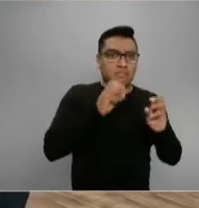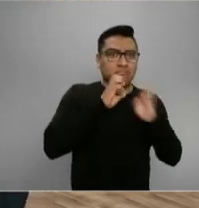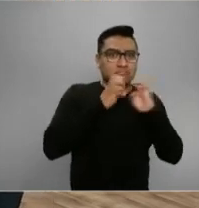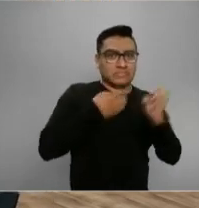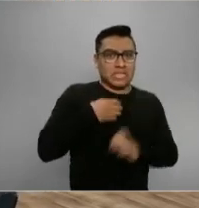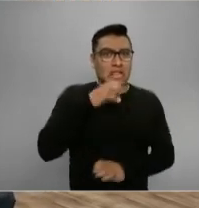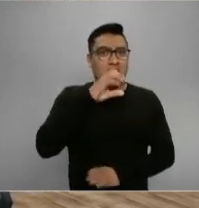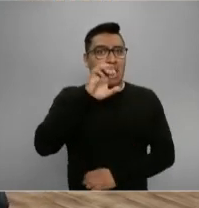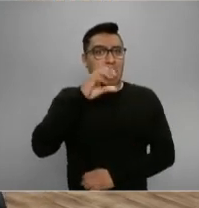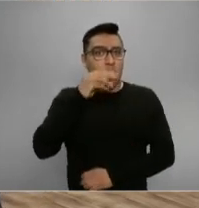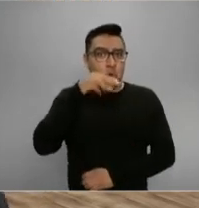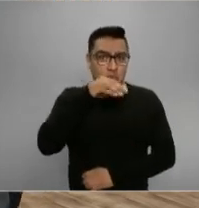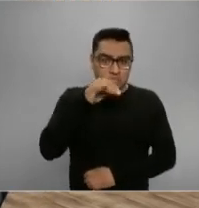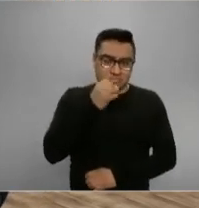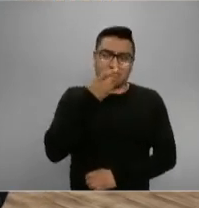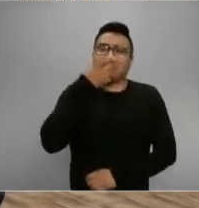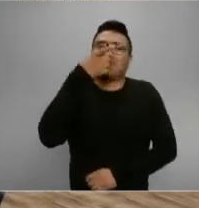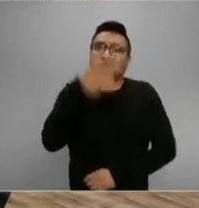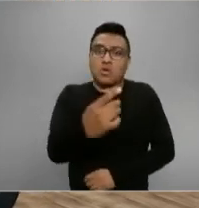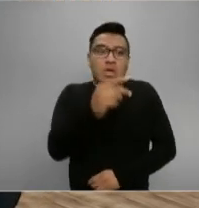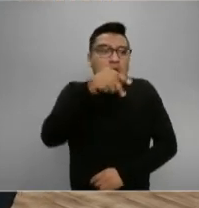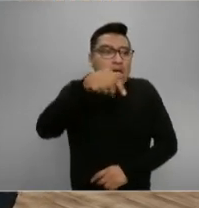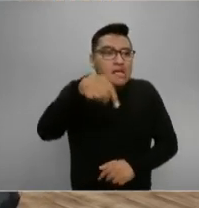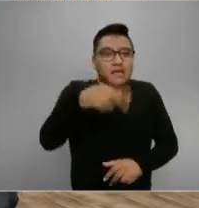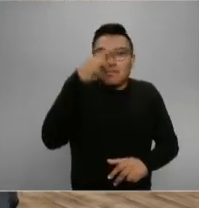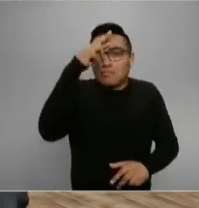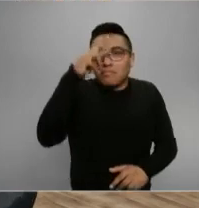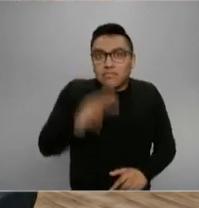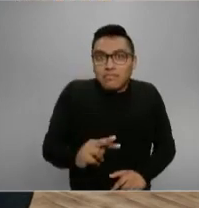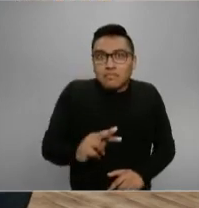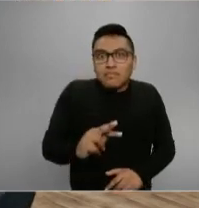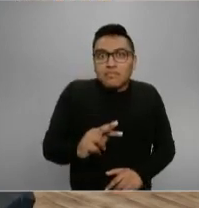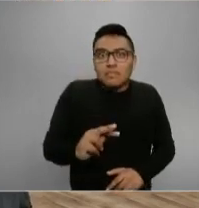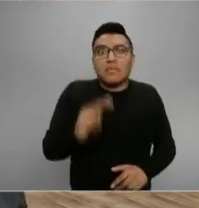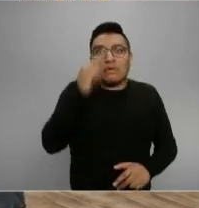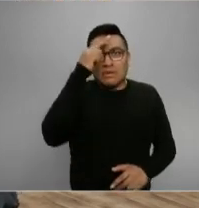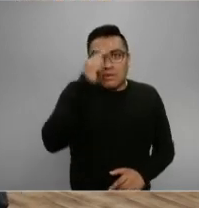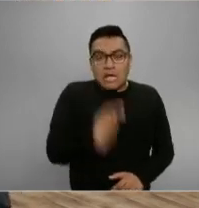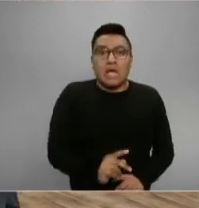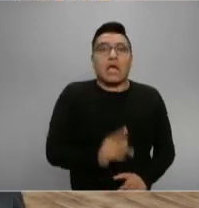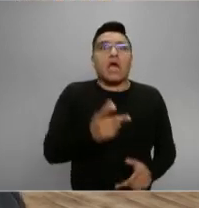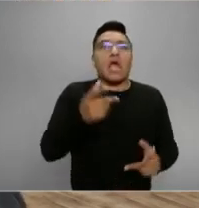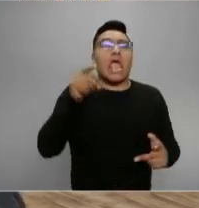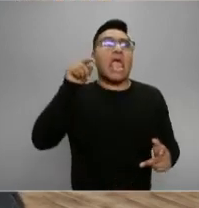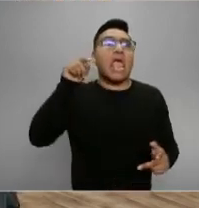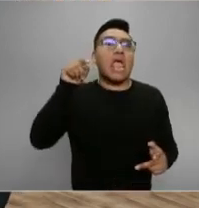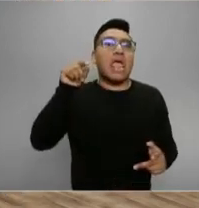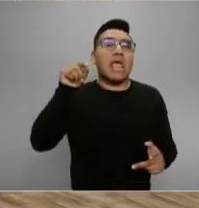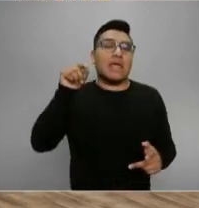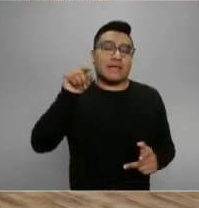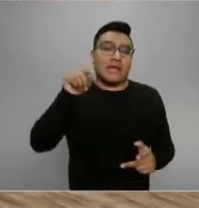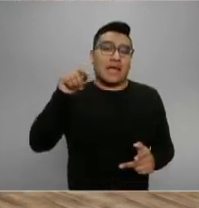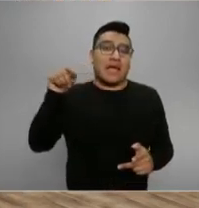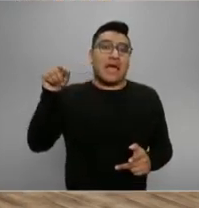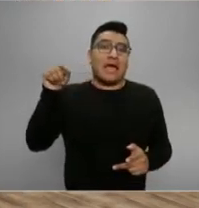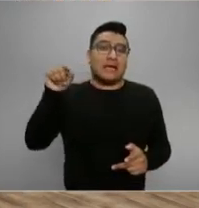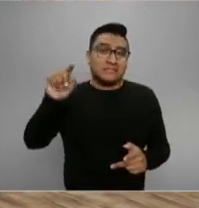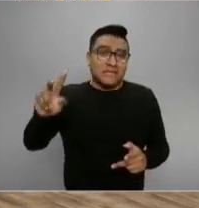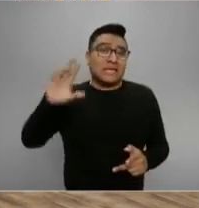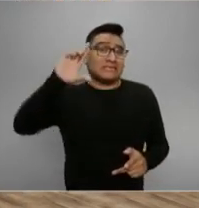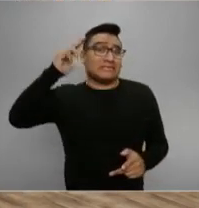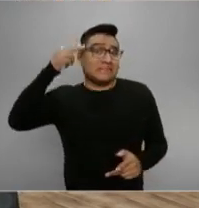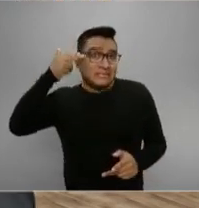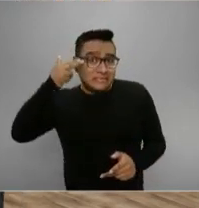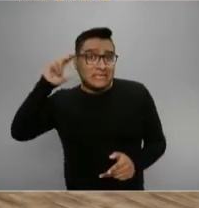México, le está diciendo que él compró, que se le vendieron a